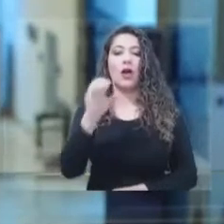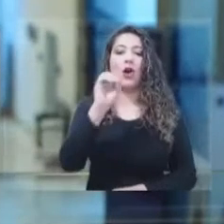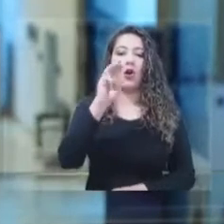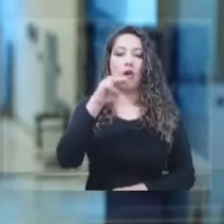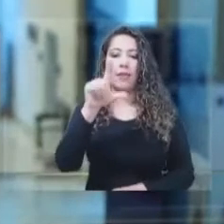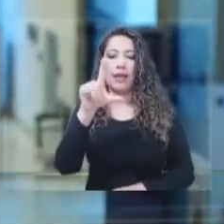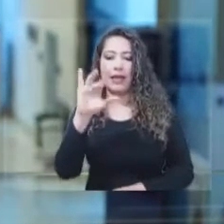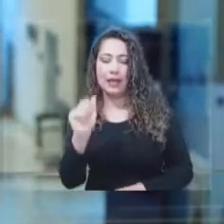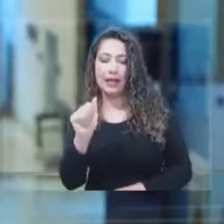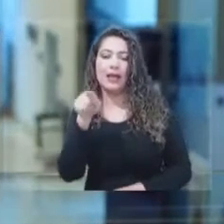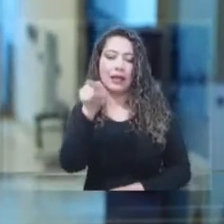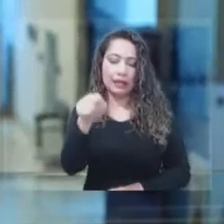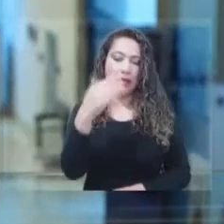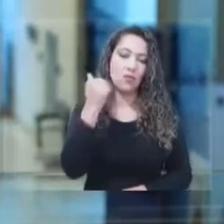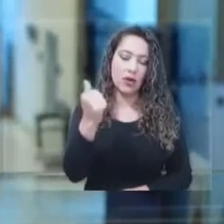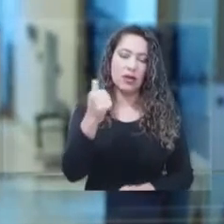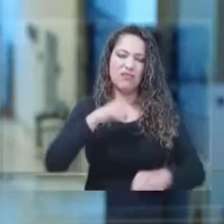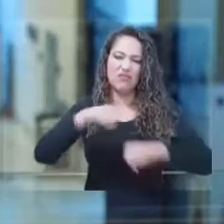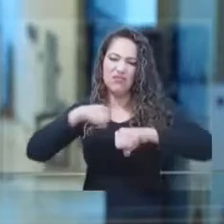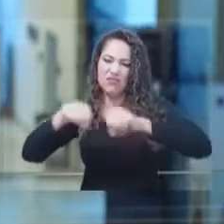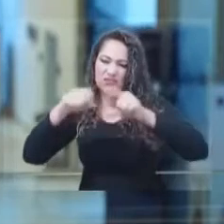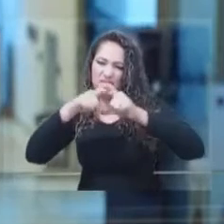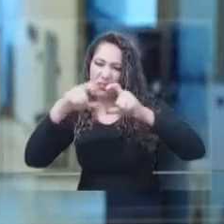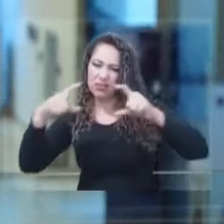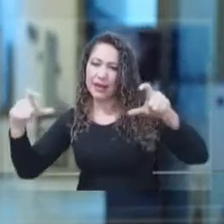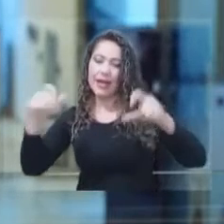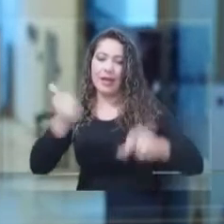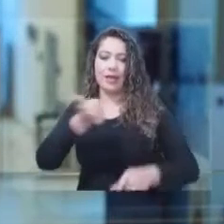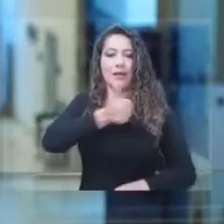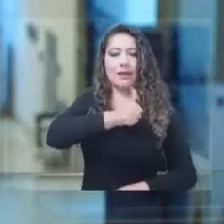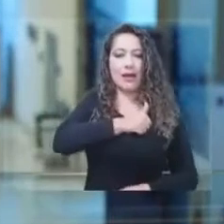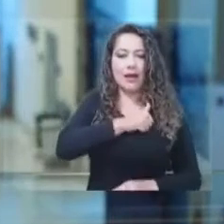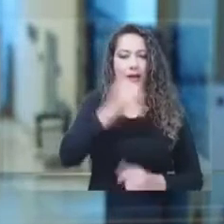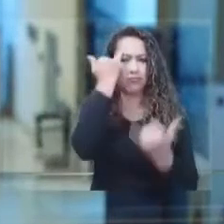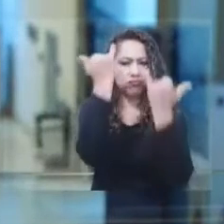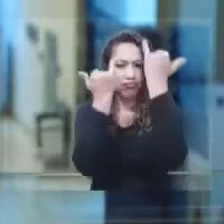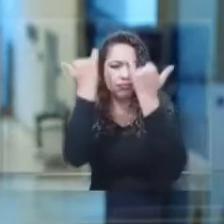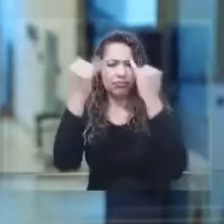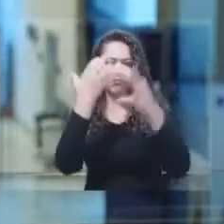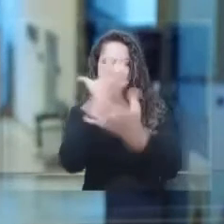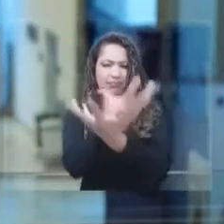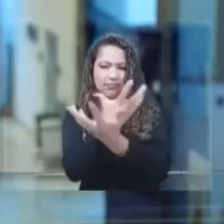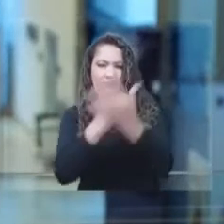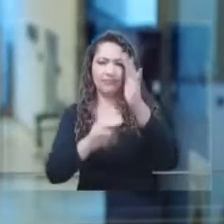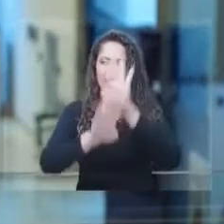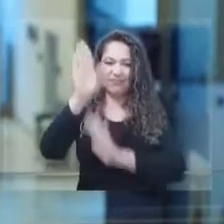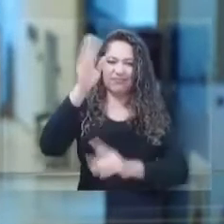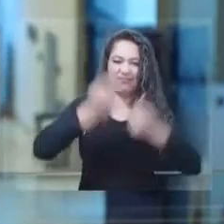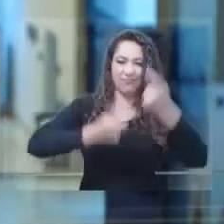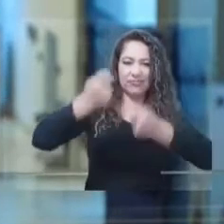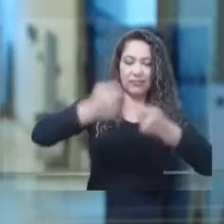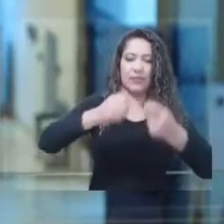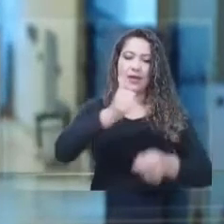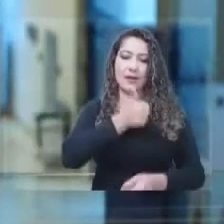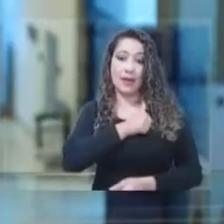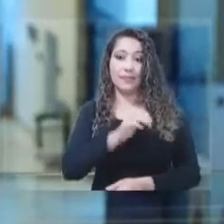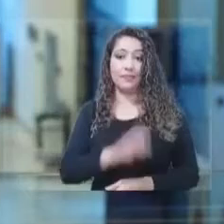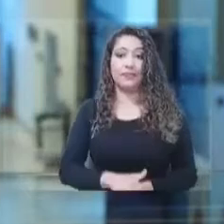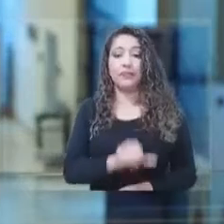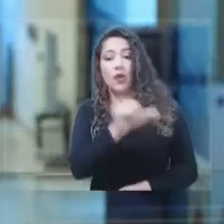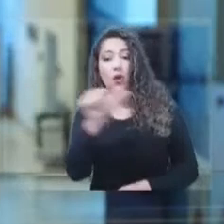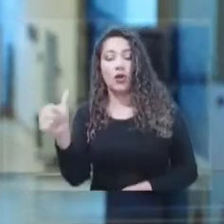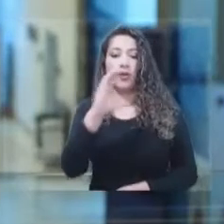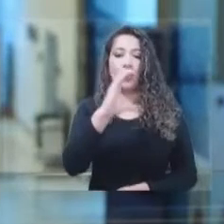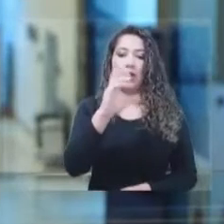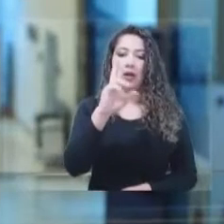en ICET, Canadá, Innovación, Ciencia y Desarrollo Económico de Canadá. A Cristina Data, directora de Política de